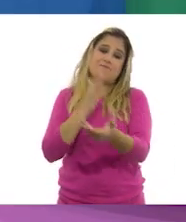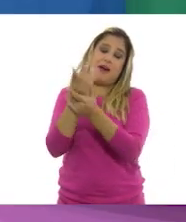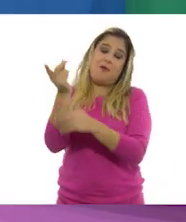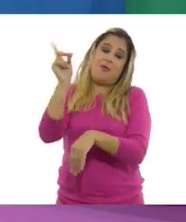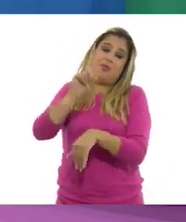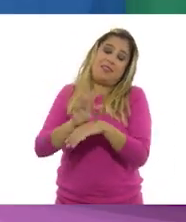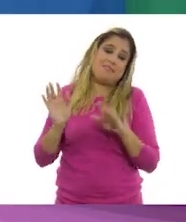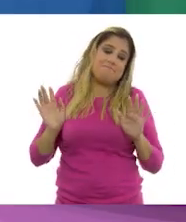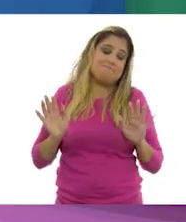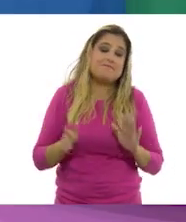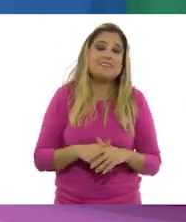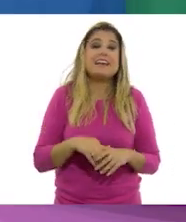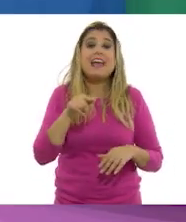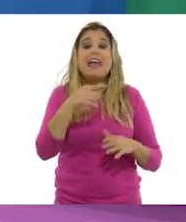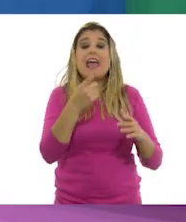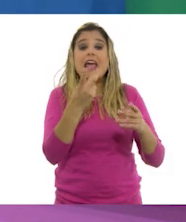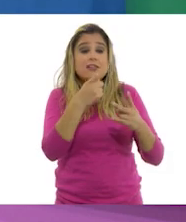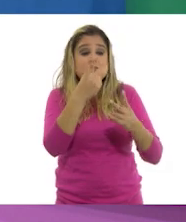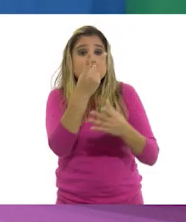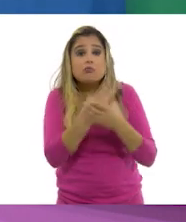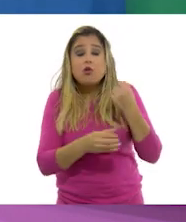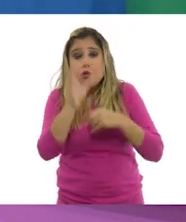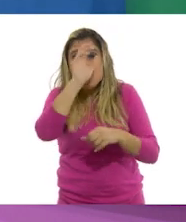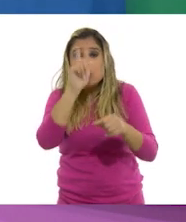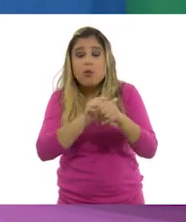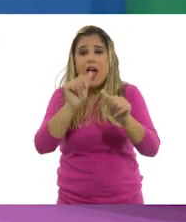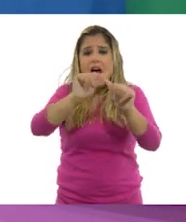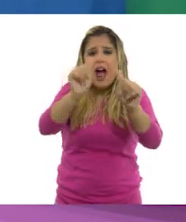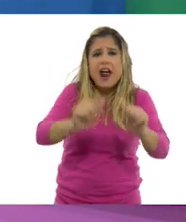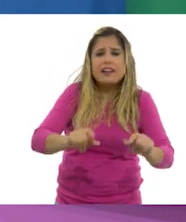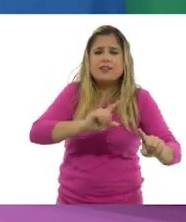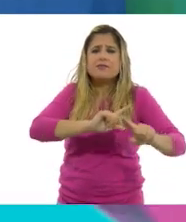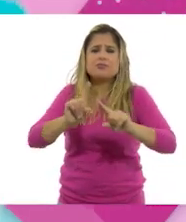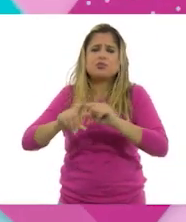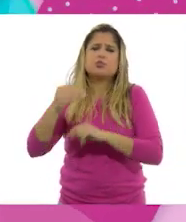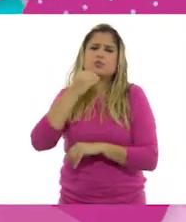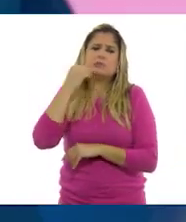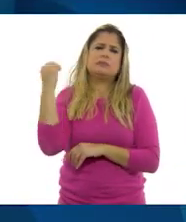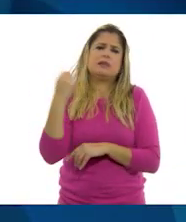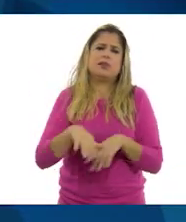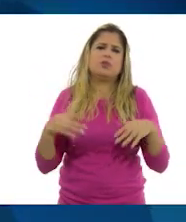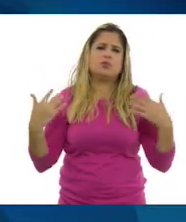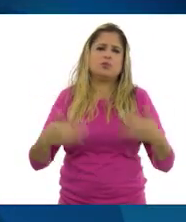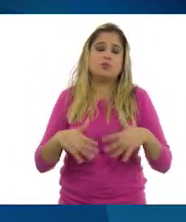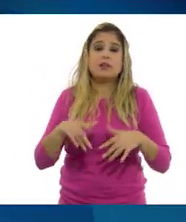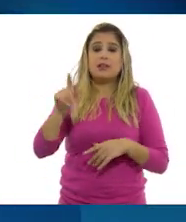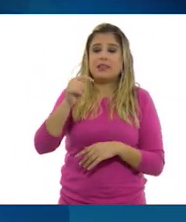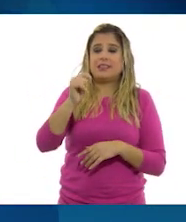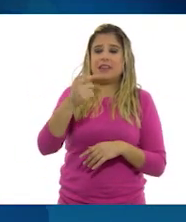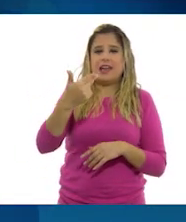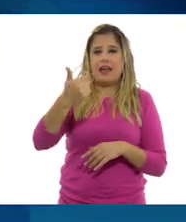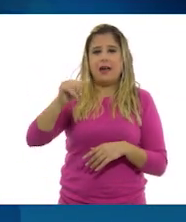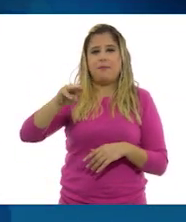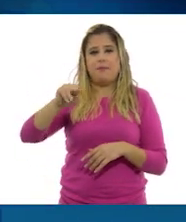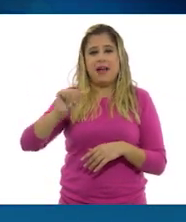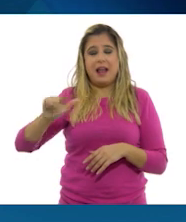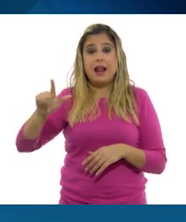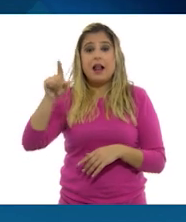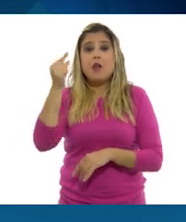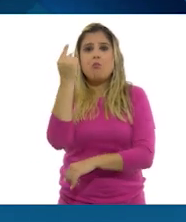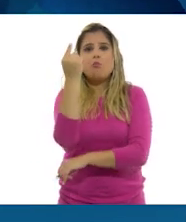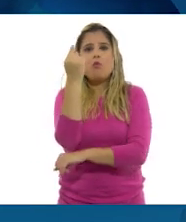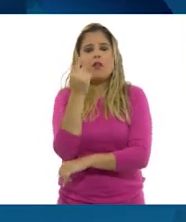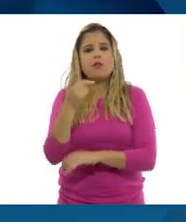Ambas son manifestaciones culturales con formas artísticas excepcionales. El Taj Mahal es un monumento